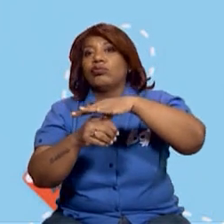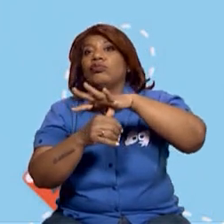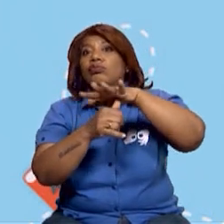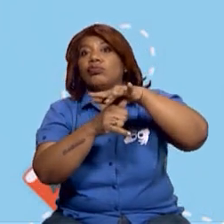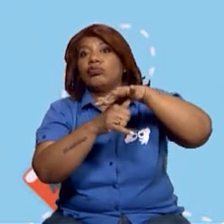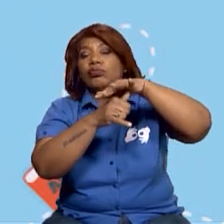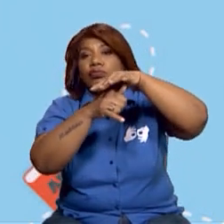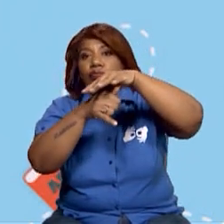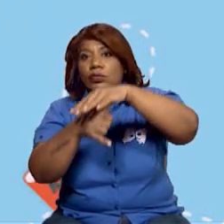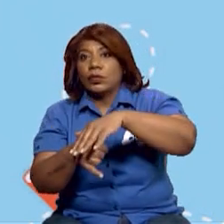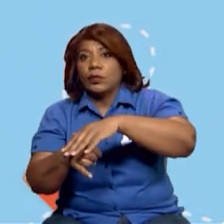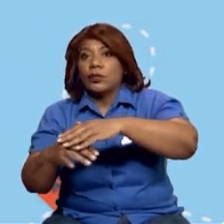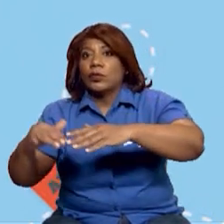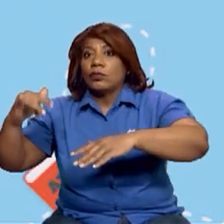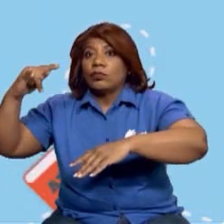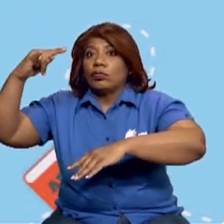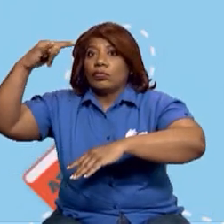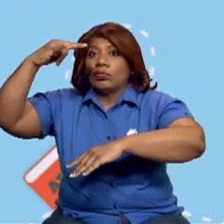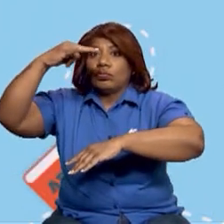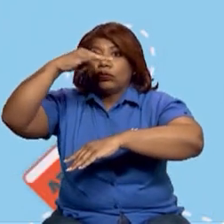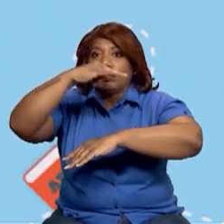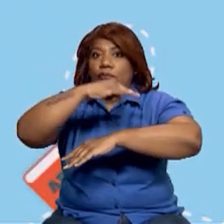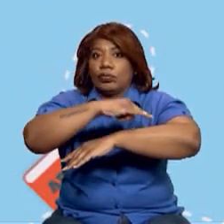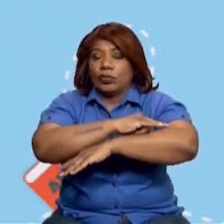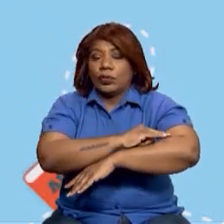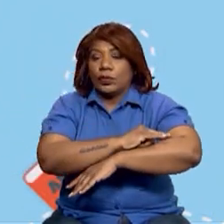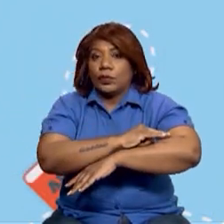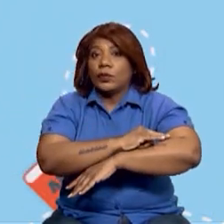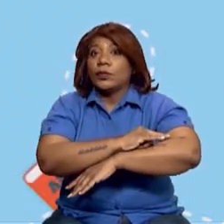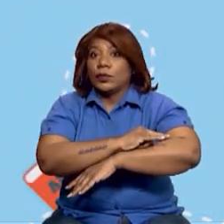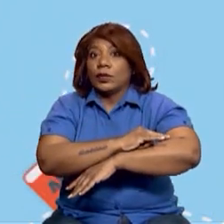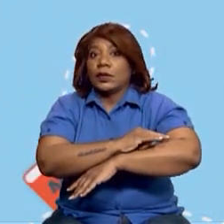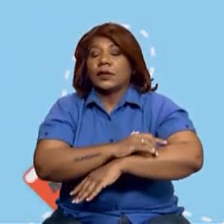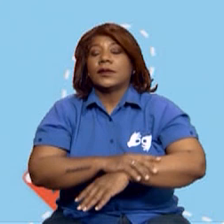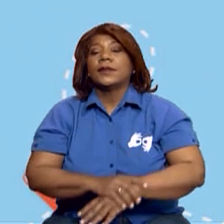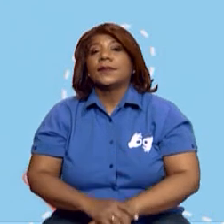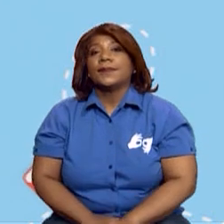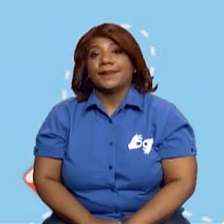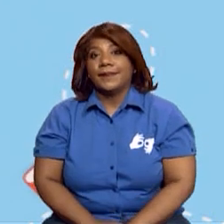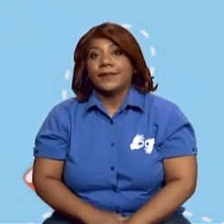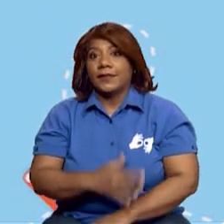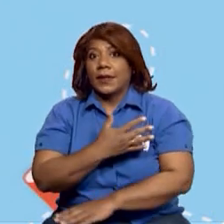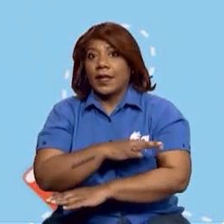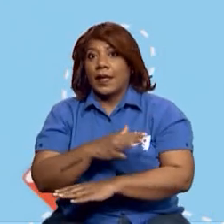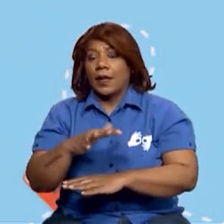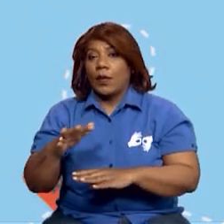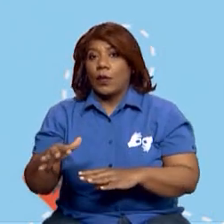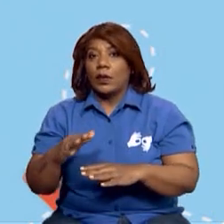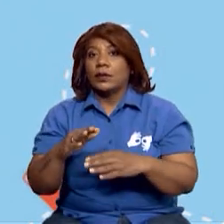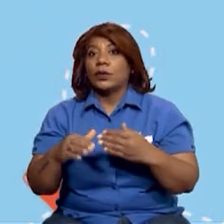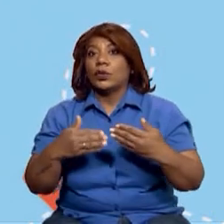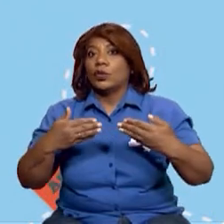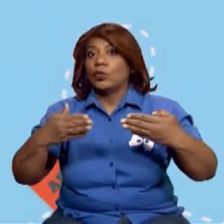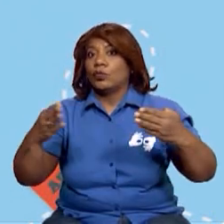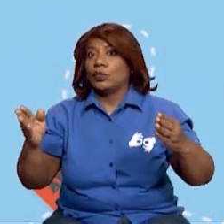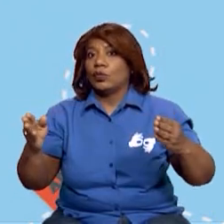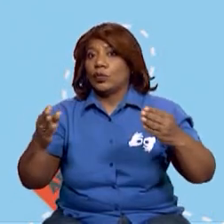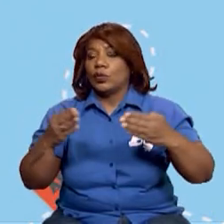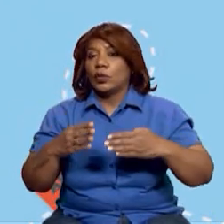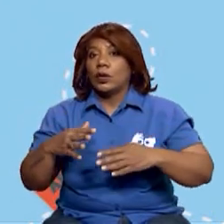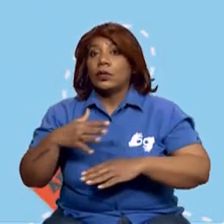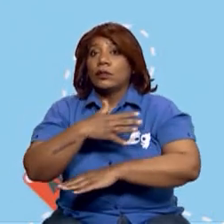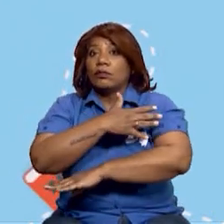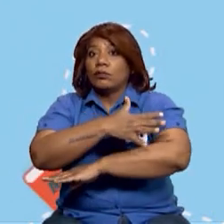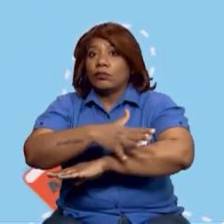aeropuertos. También tenemos las pistas de aterrizaje en ciertos lugares. Y acuáticos tenemos los canales, los mares,